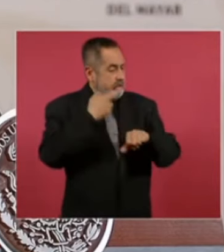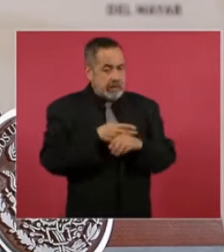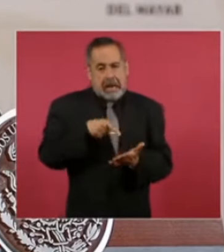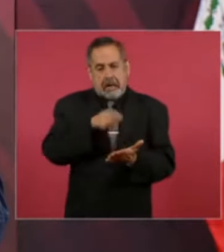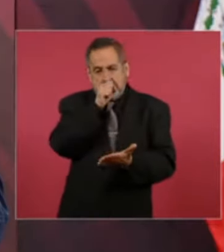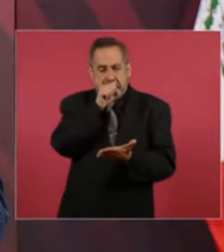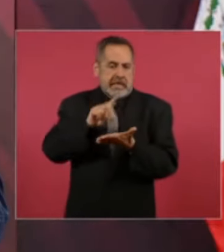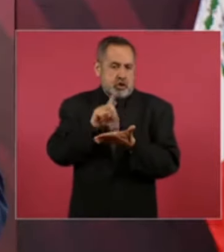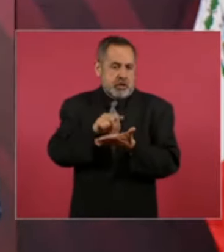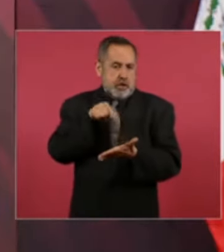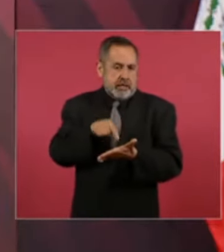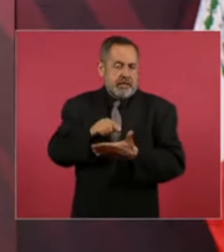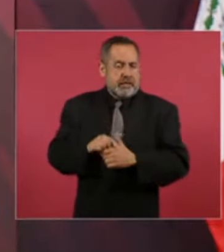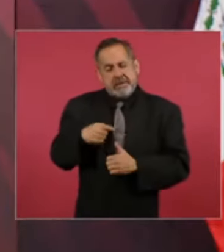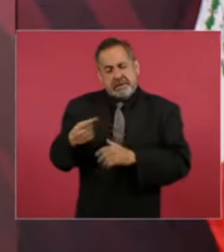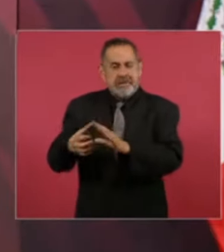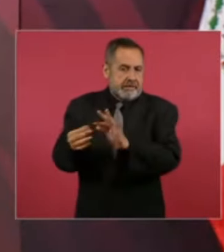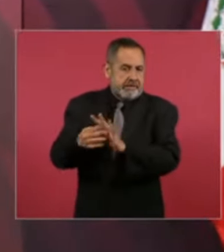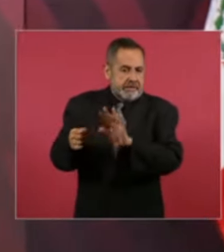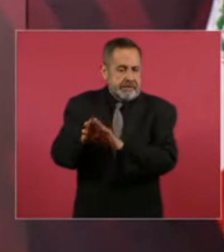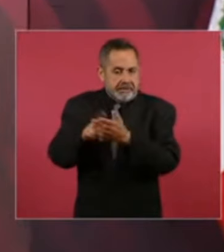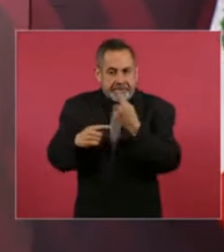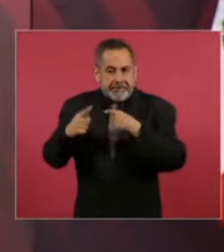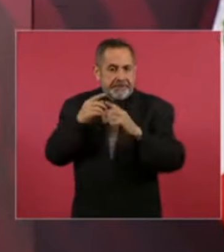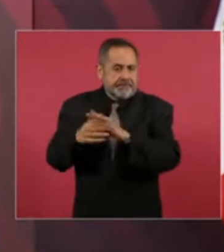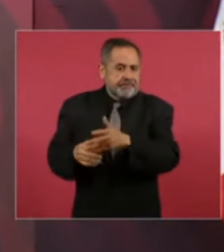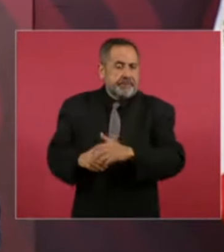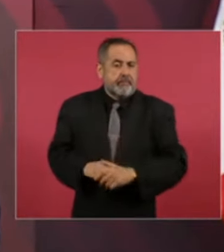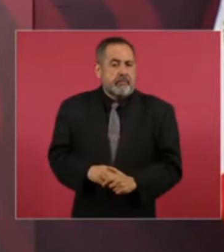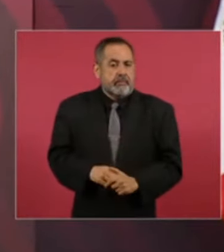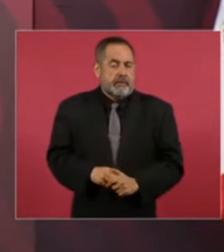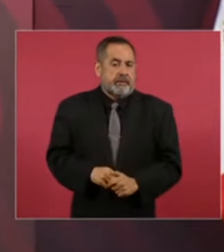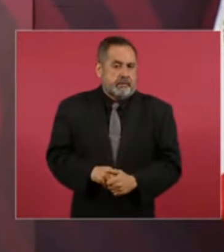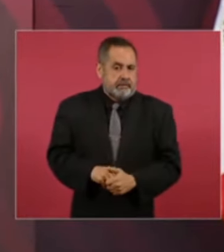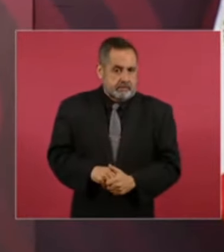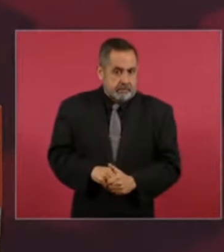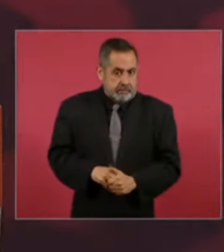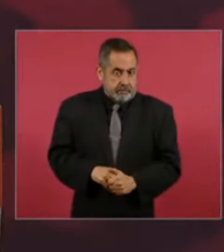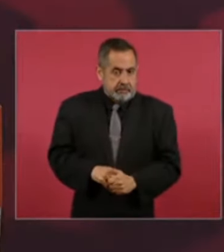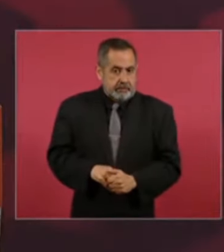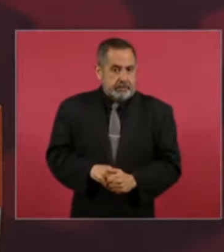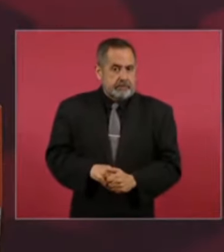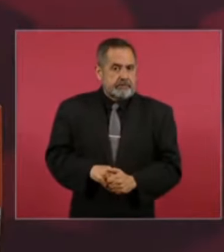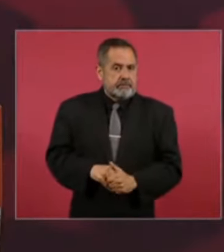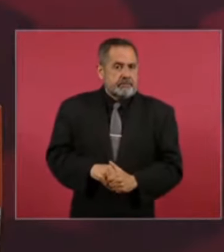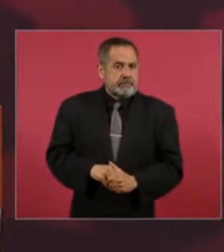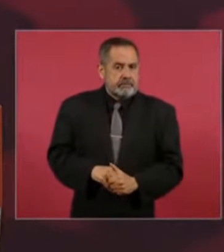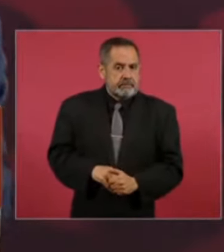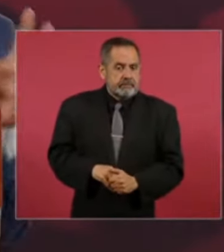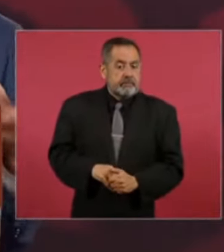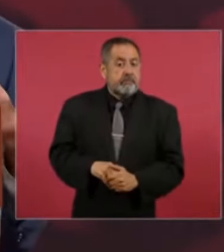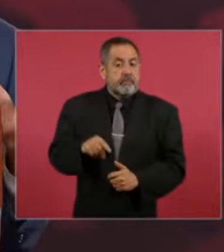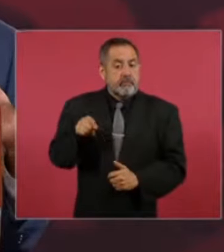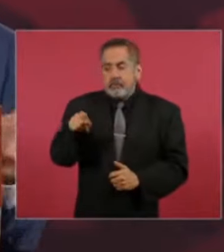y ya le expliqué bueno cuando más se trasladan